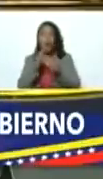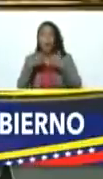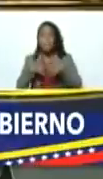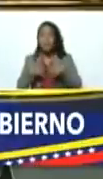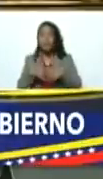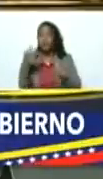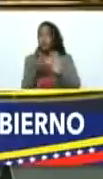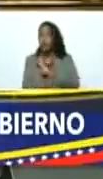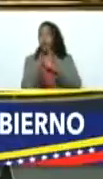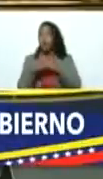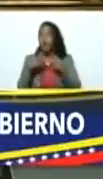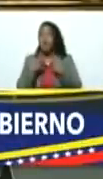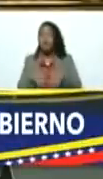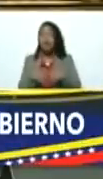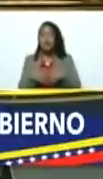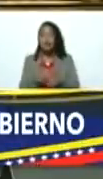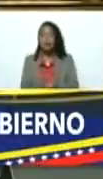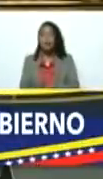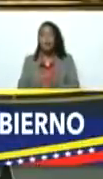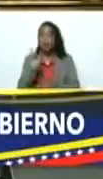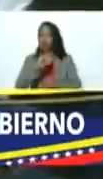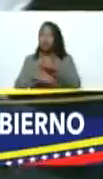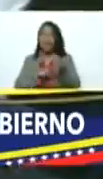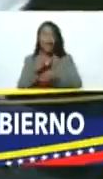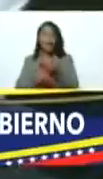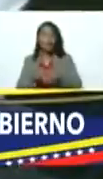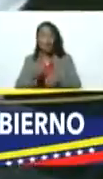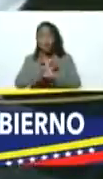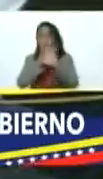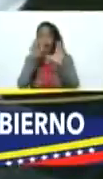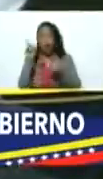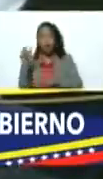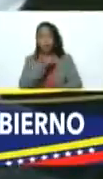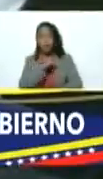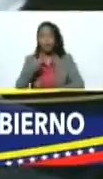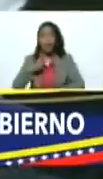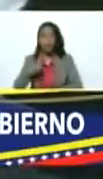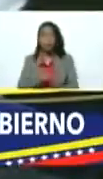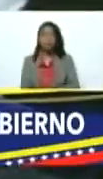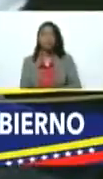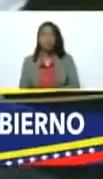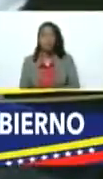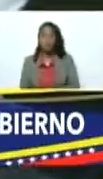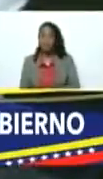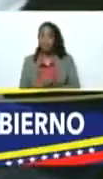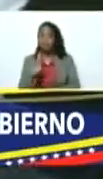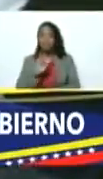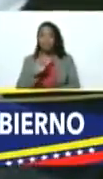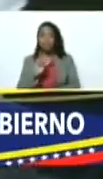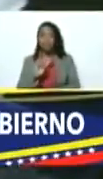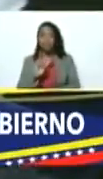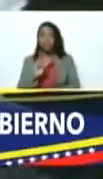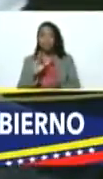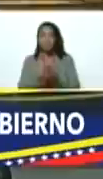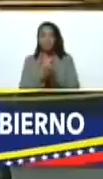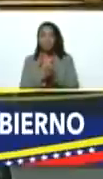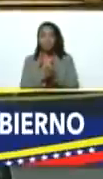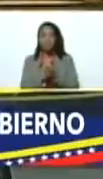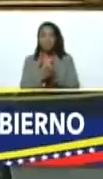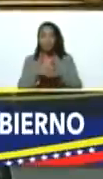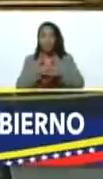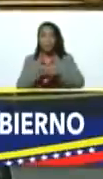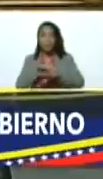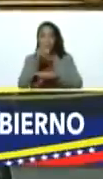agroindustriales no fue precisamente la honestidad lo que privó compañeros compañeras ministros